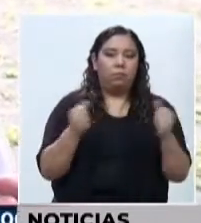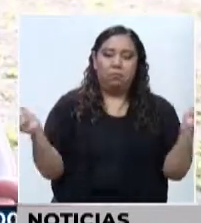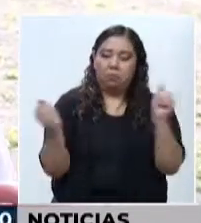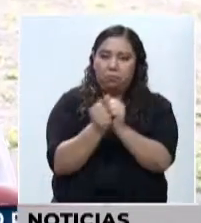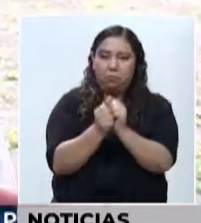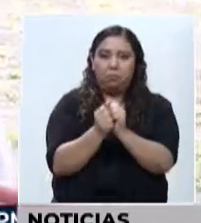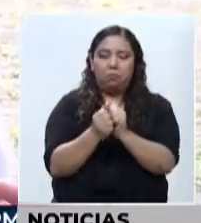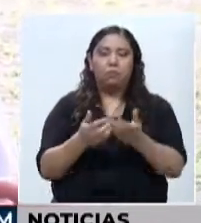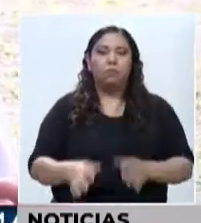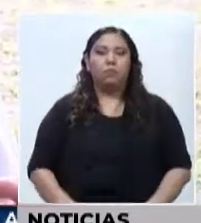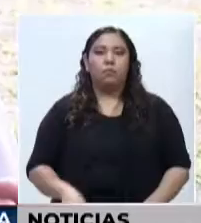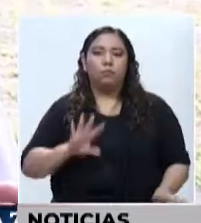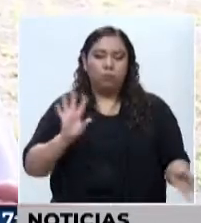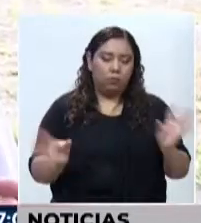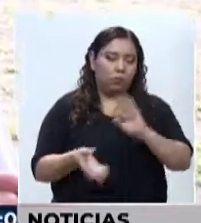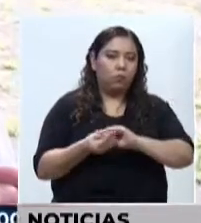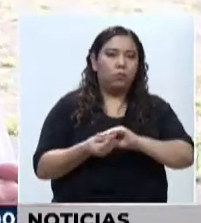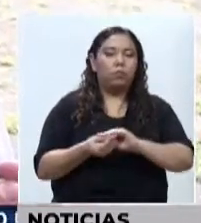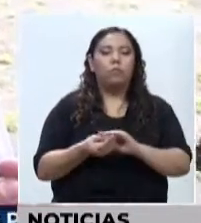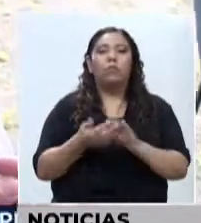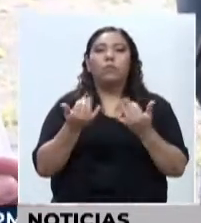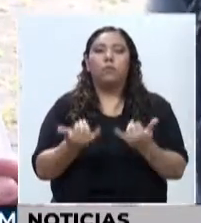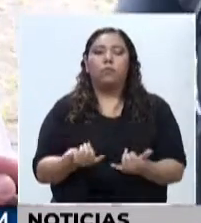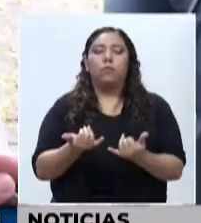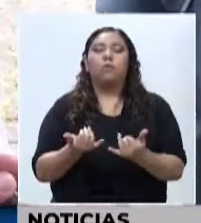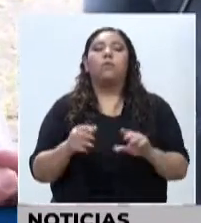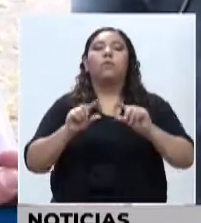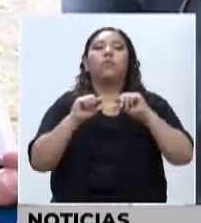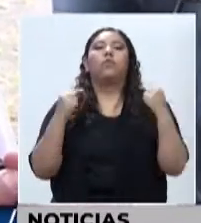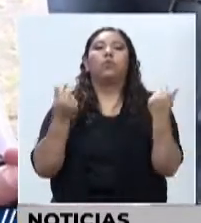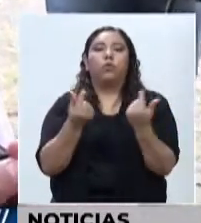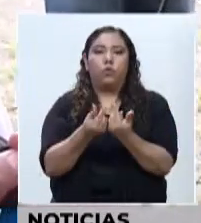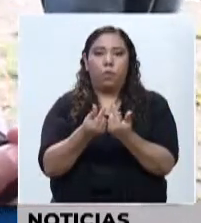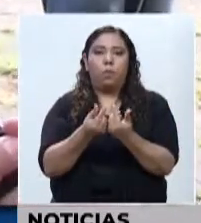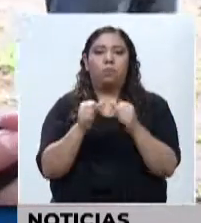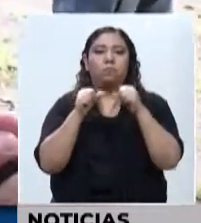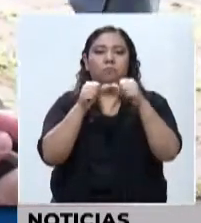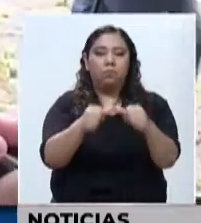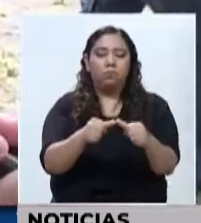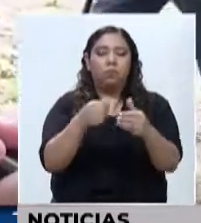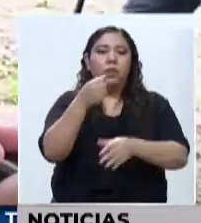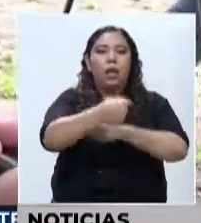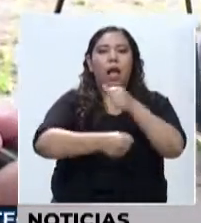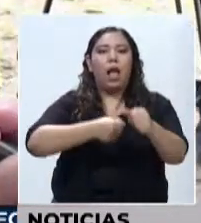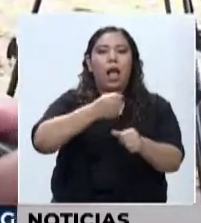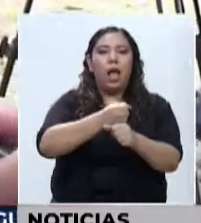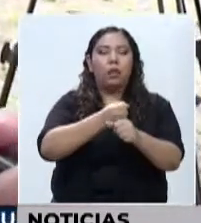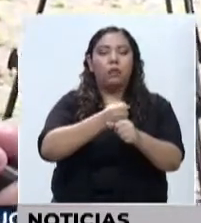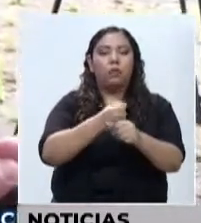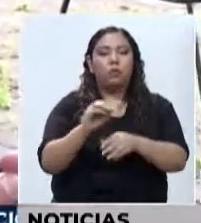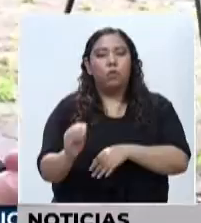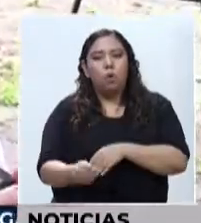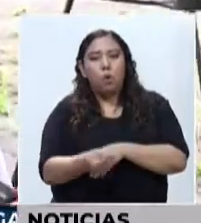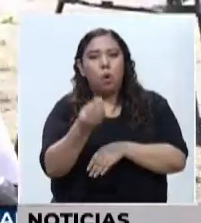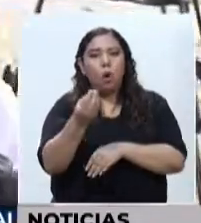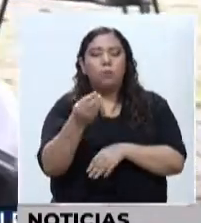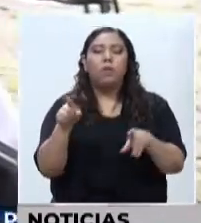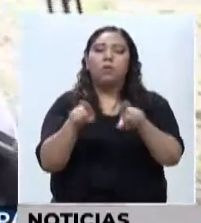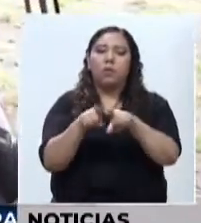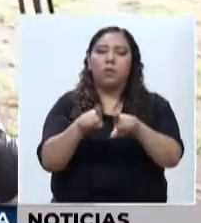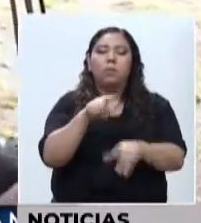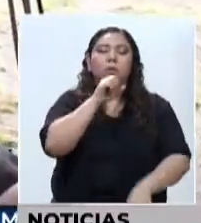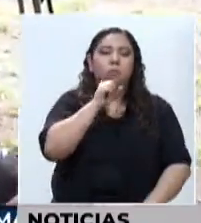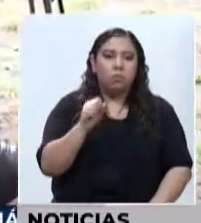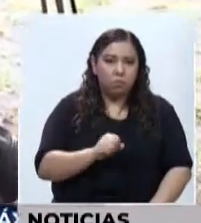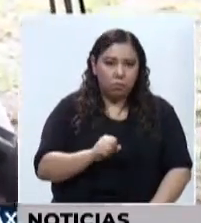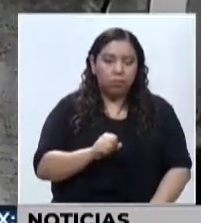de Salud. Y hoy en día ya vamos con otros grupos priorizados, tanto de edades y otros grupos que requieren la